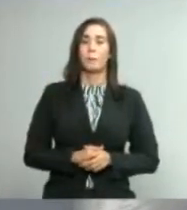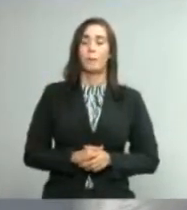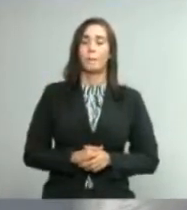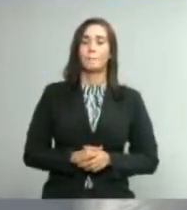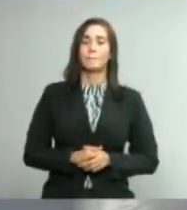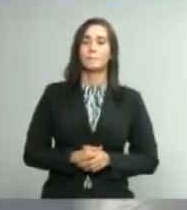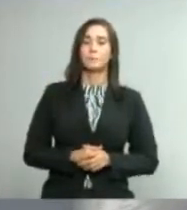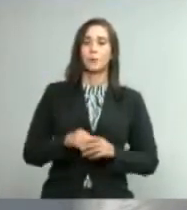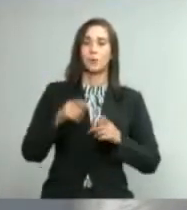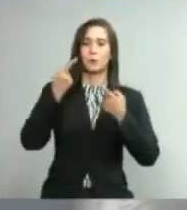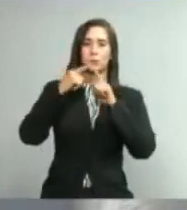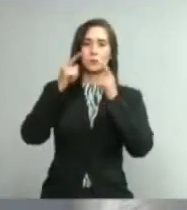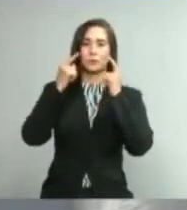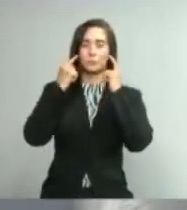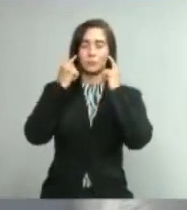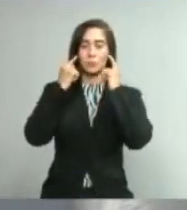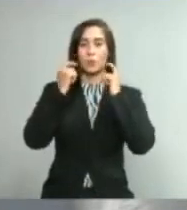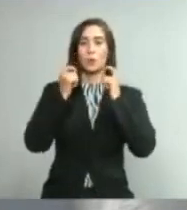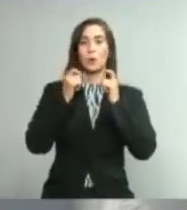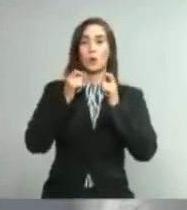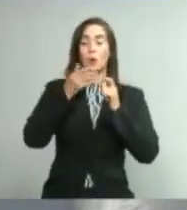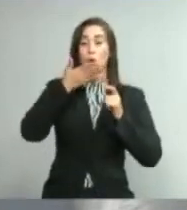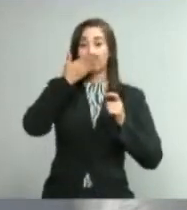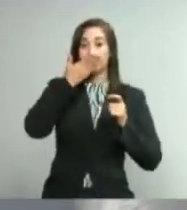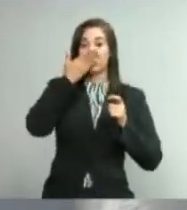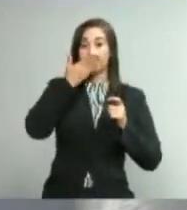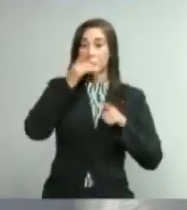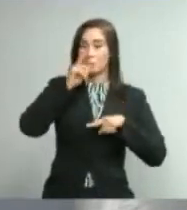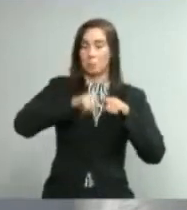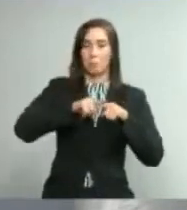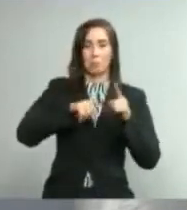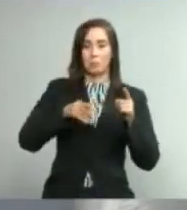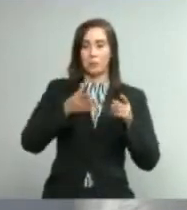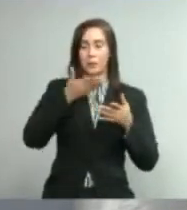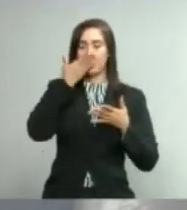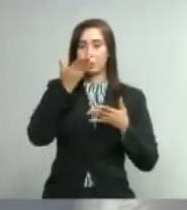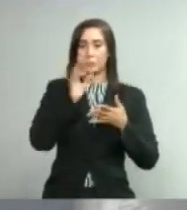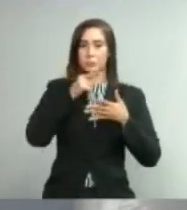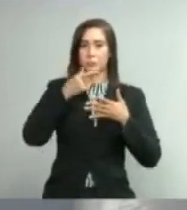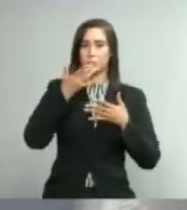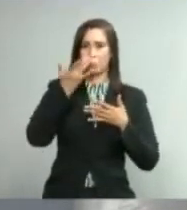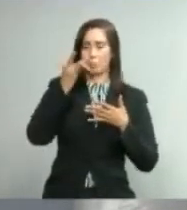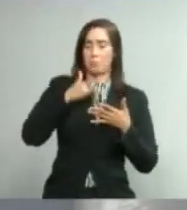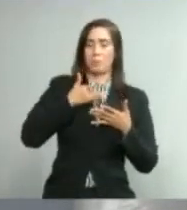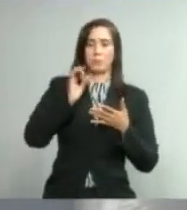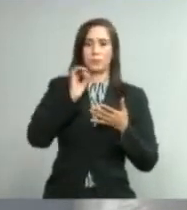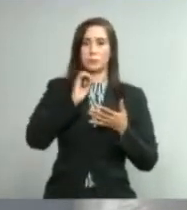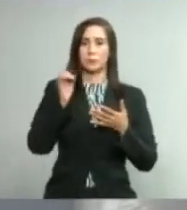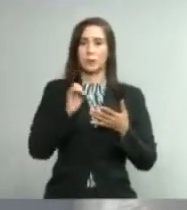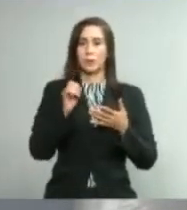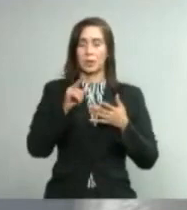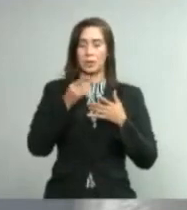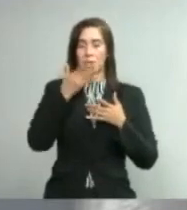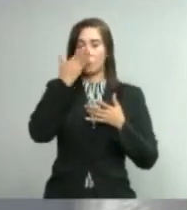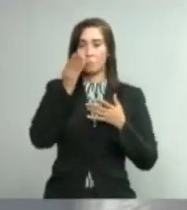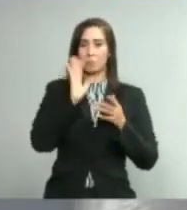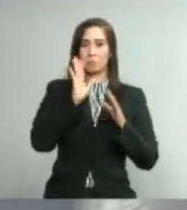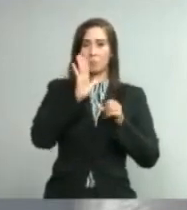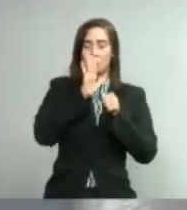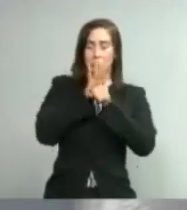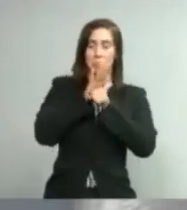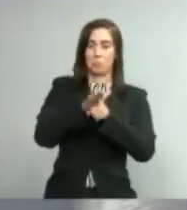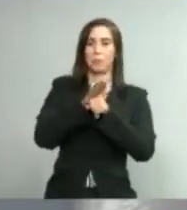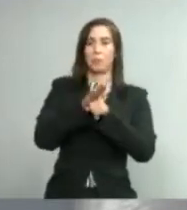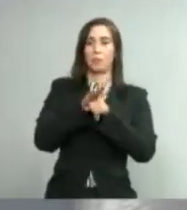anosmia o que no se pueda oler los diferentes olores o